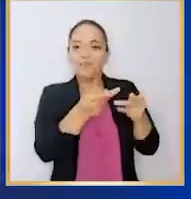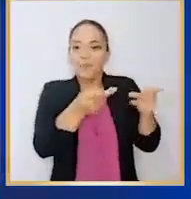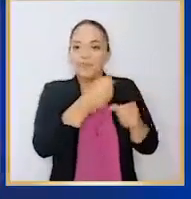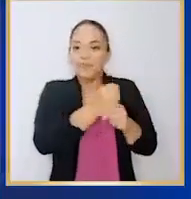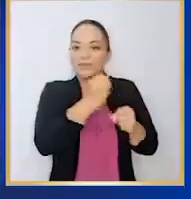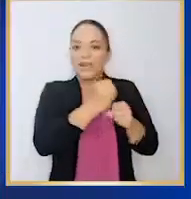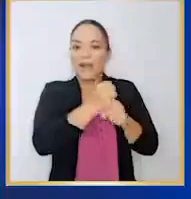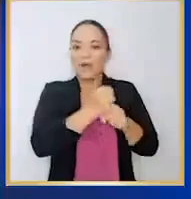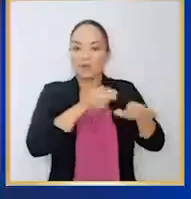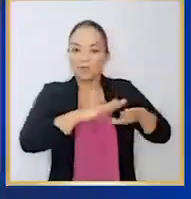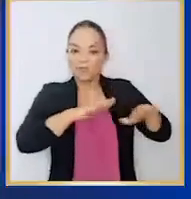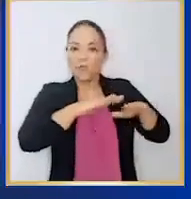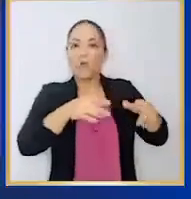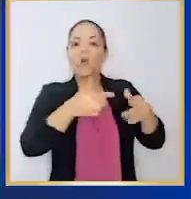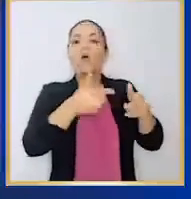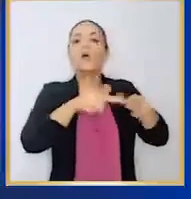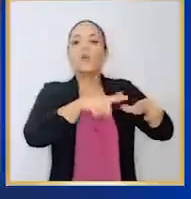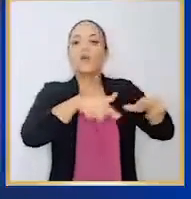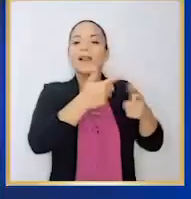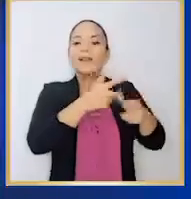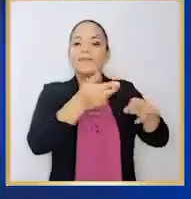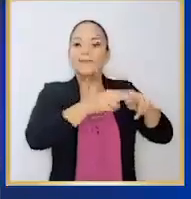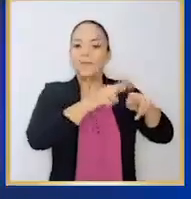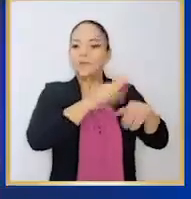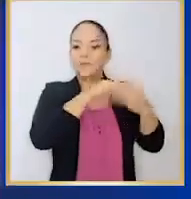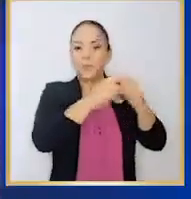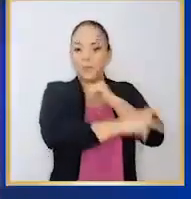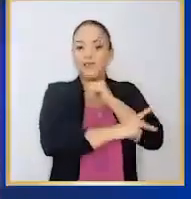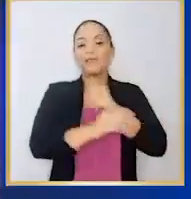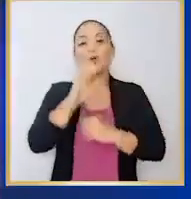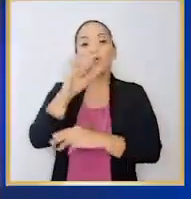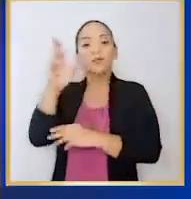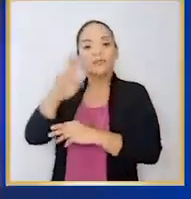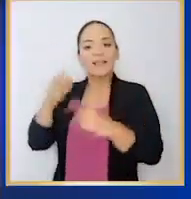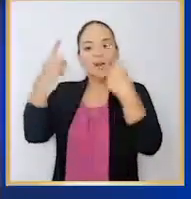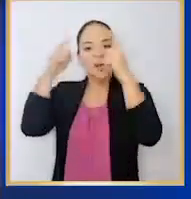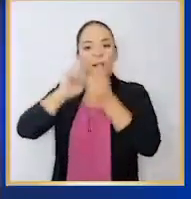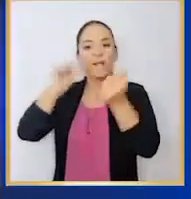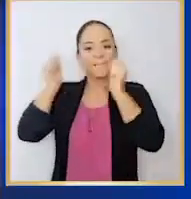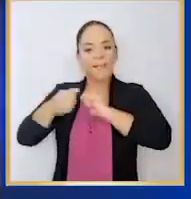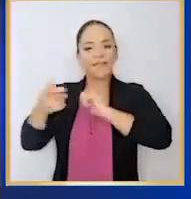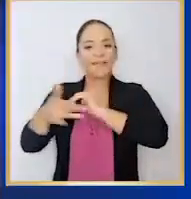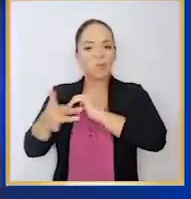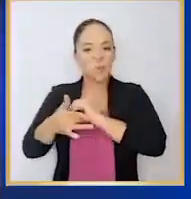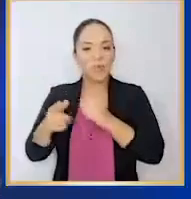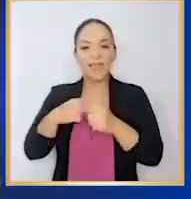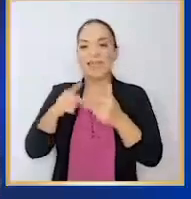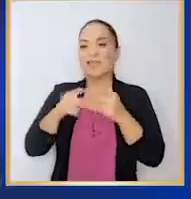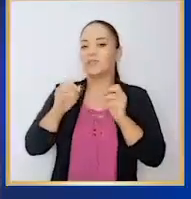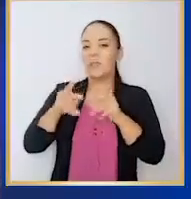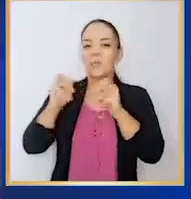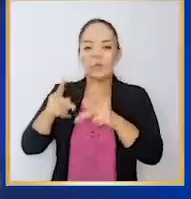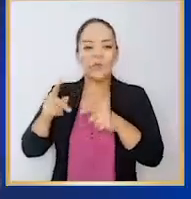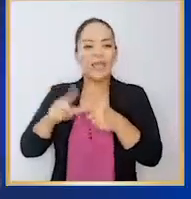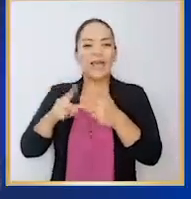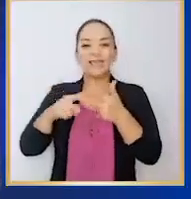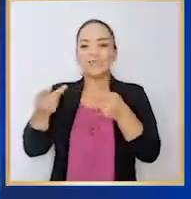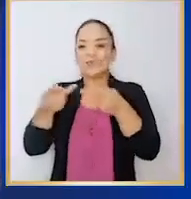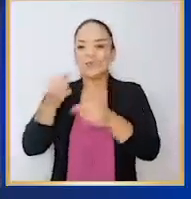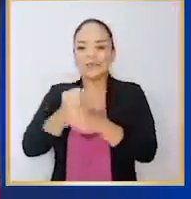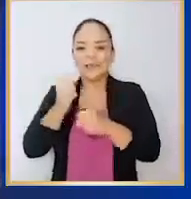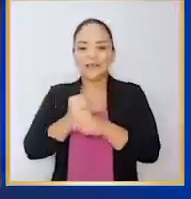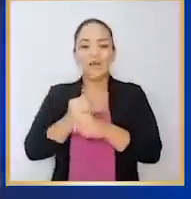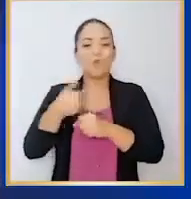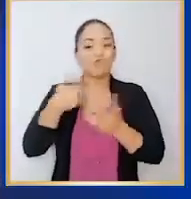laborales que se vienen para la zona franca y para todos nosotros. Costa Rica ha cambiado mucho a nivel de tecnologías, a nivel de oportunidades de desempleo.